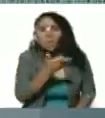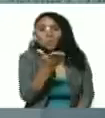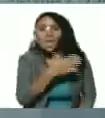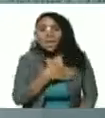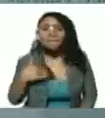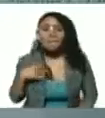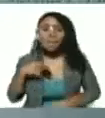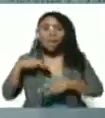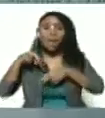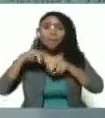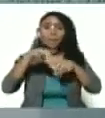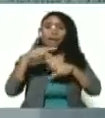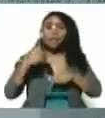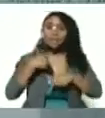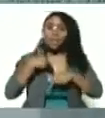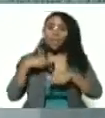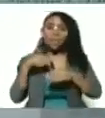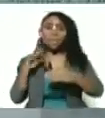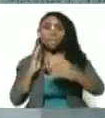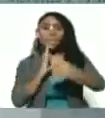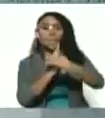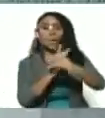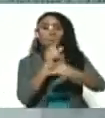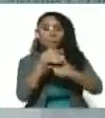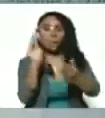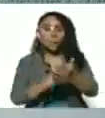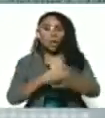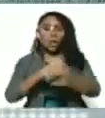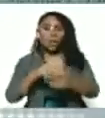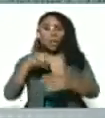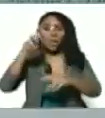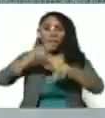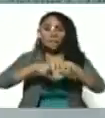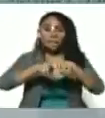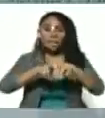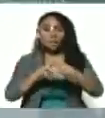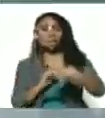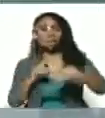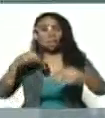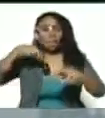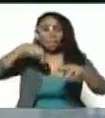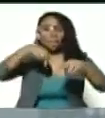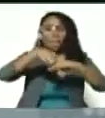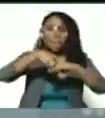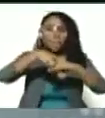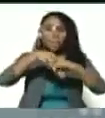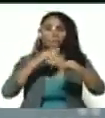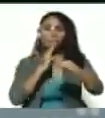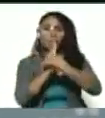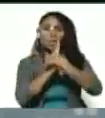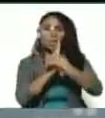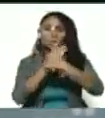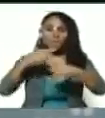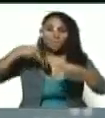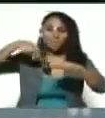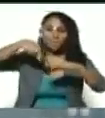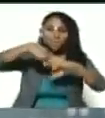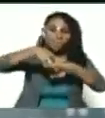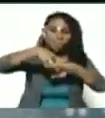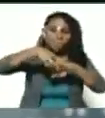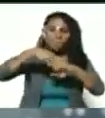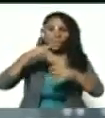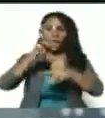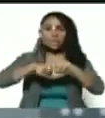caminar hacia acá y yo les ponga ahí una silla. Y no permite. Bloquee el paso para acá.